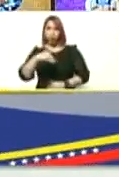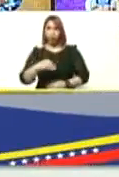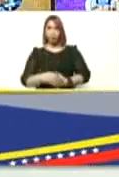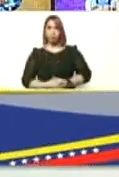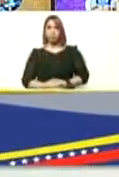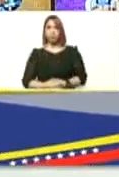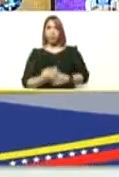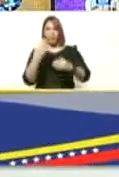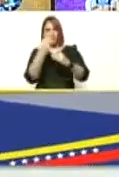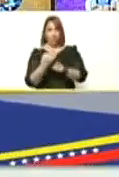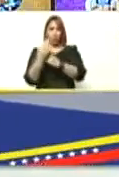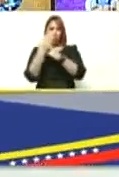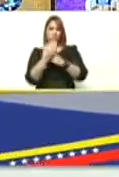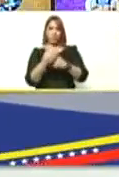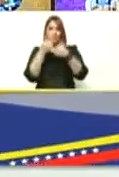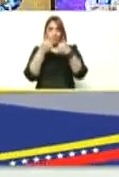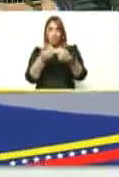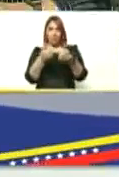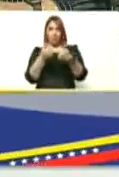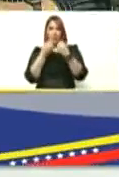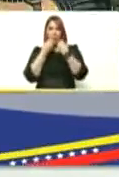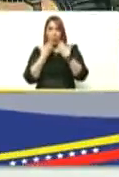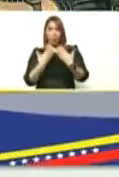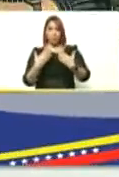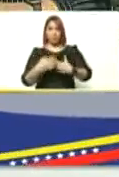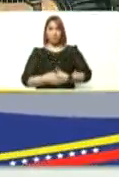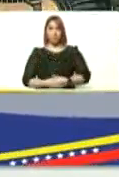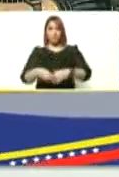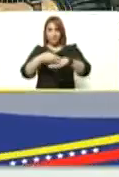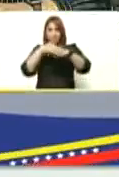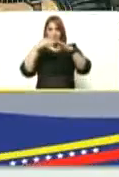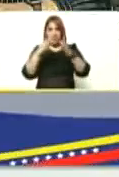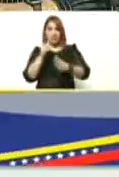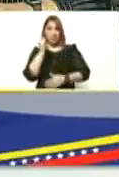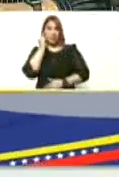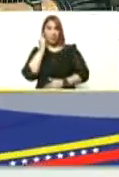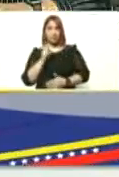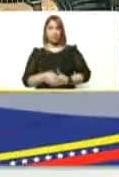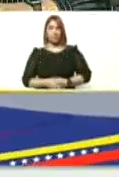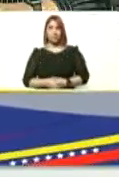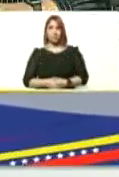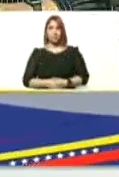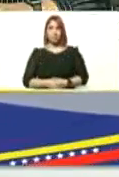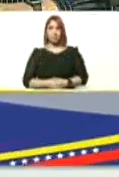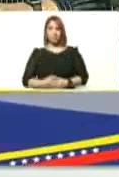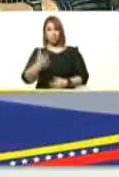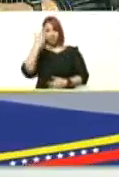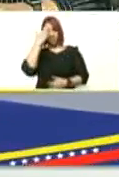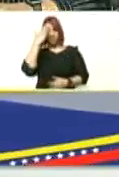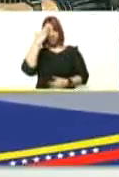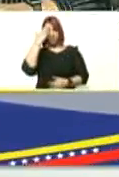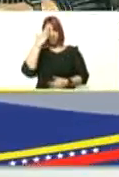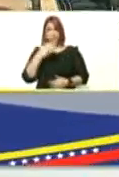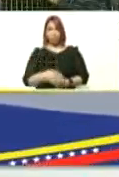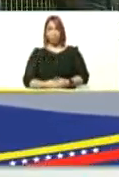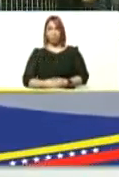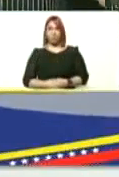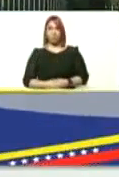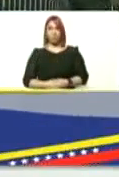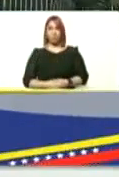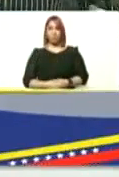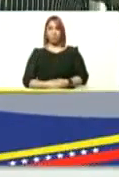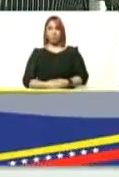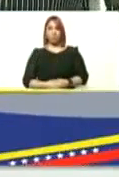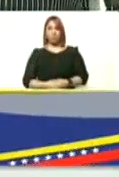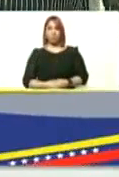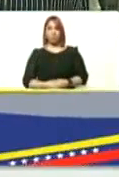protegernos bien bueno Yelitze sé que se le metió la mano a esta unidad